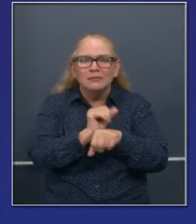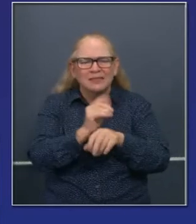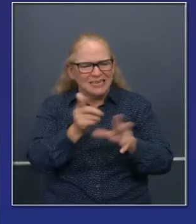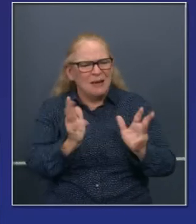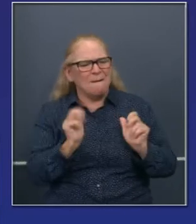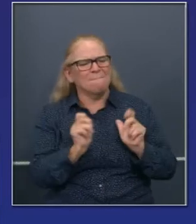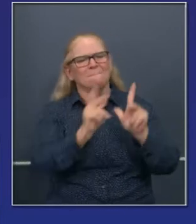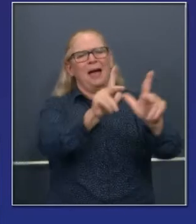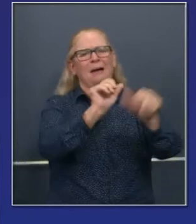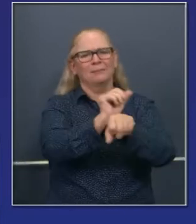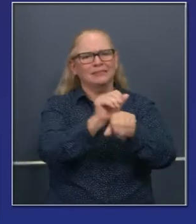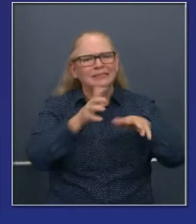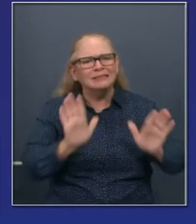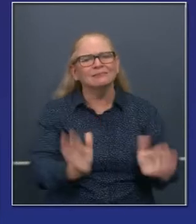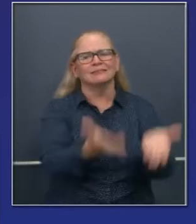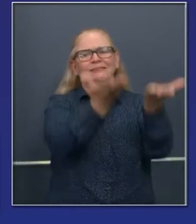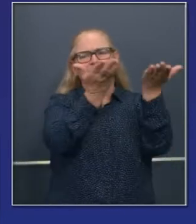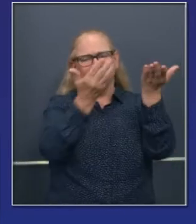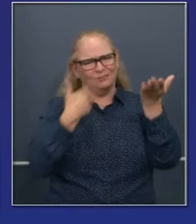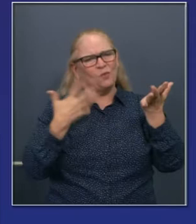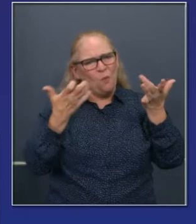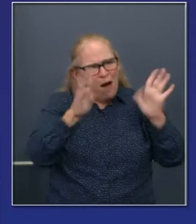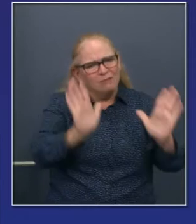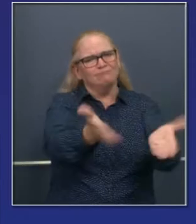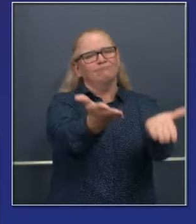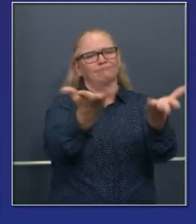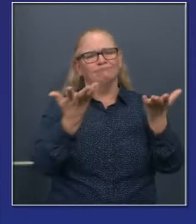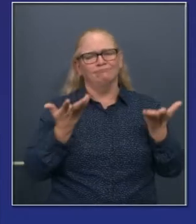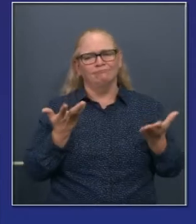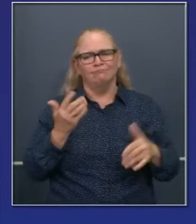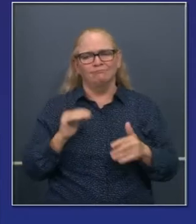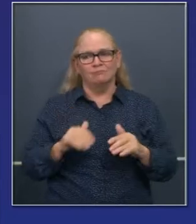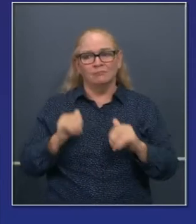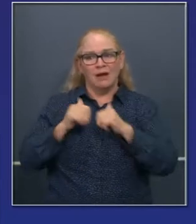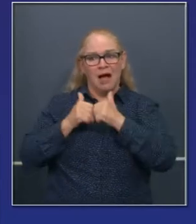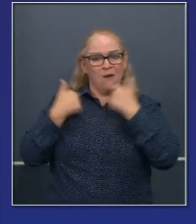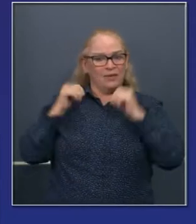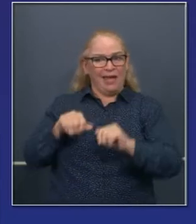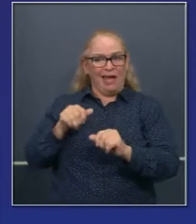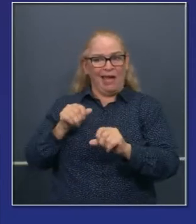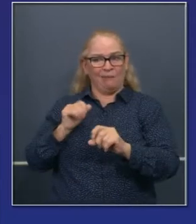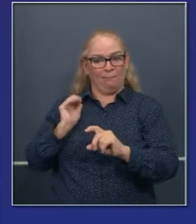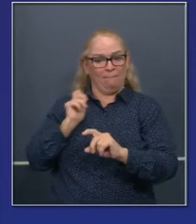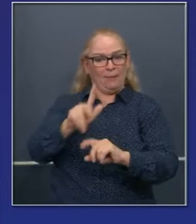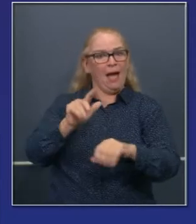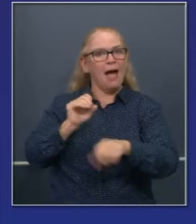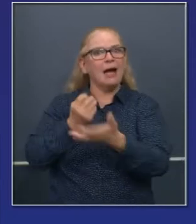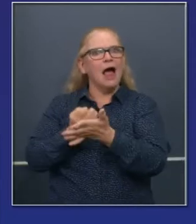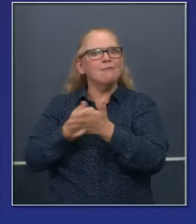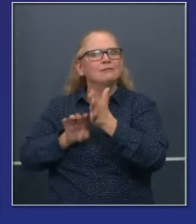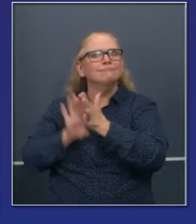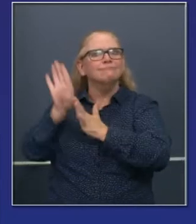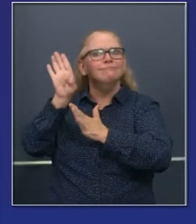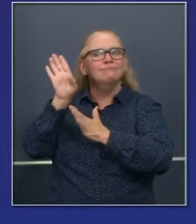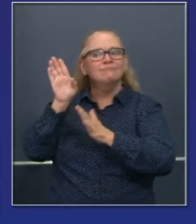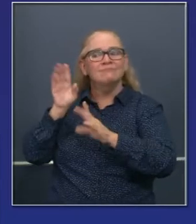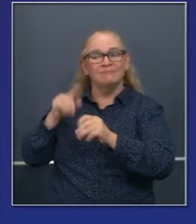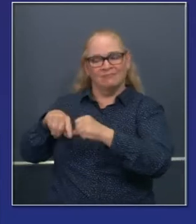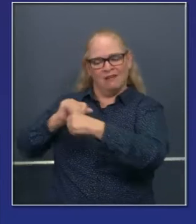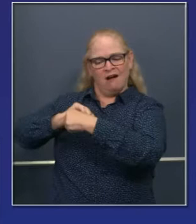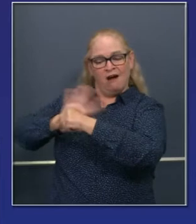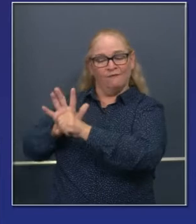comunidad empresarial, que la idea es estabilizar este virus y doblar la curva de la pandemia